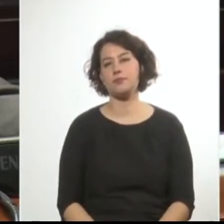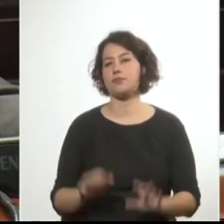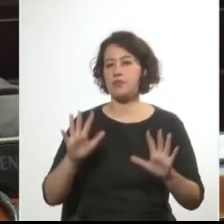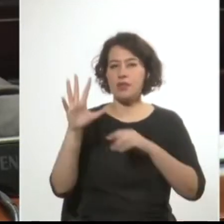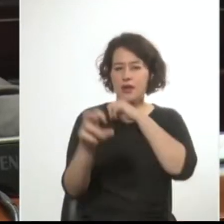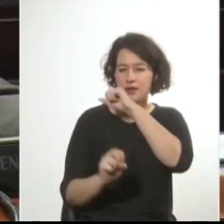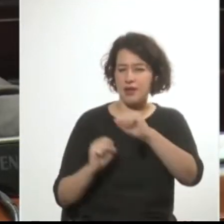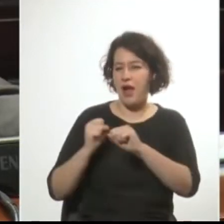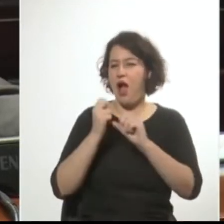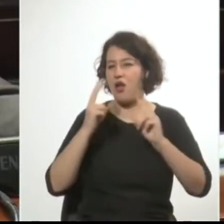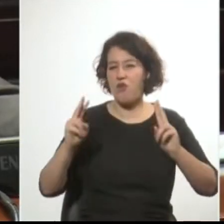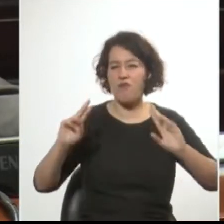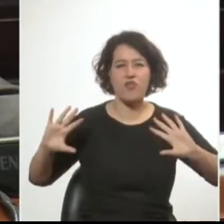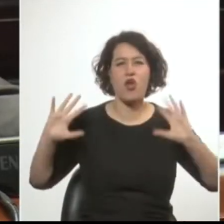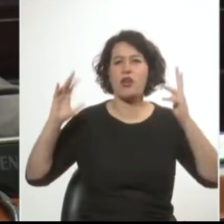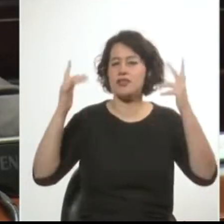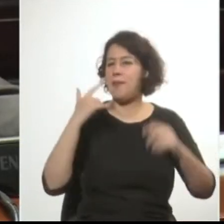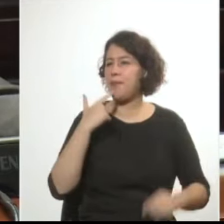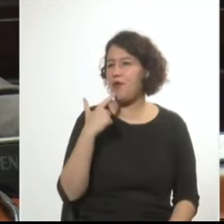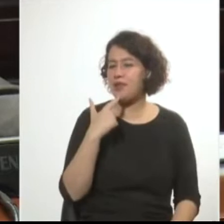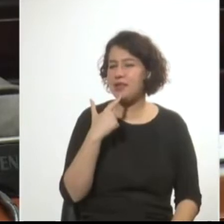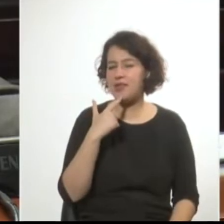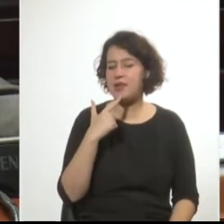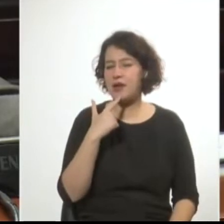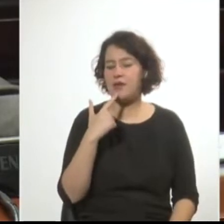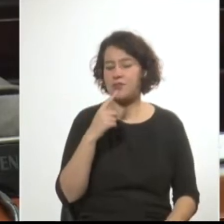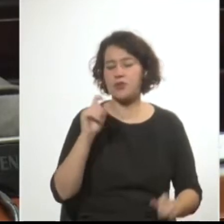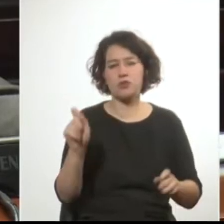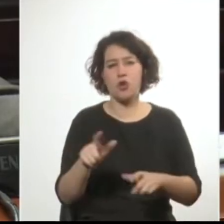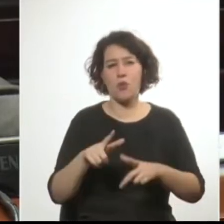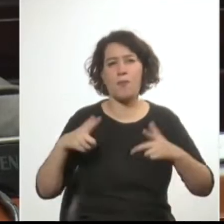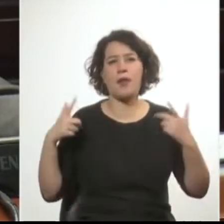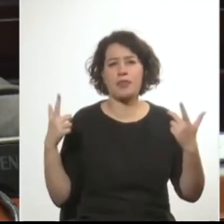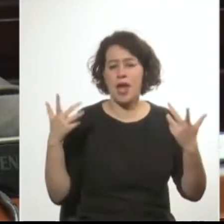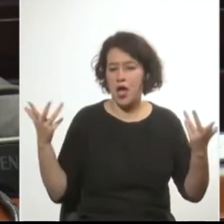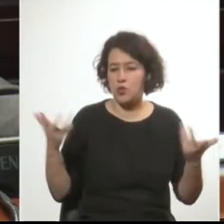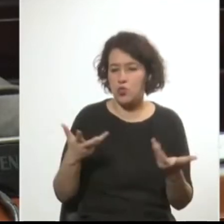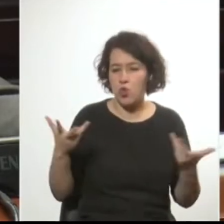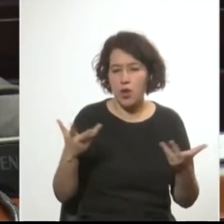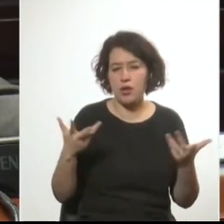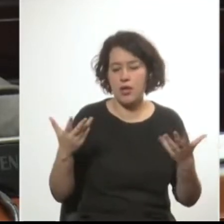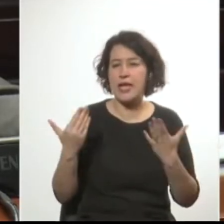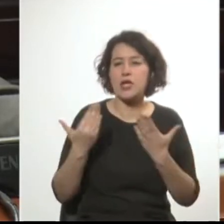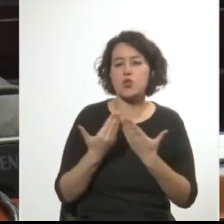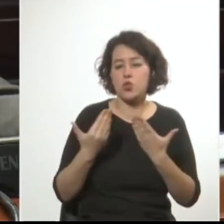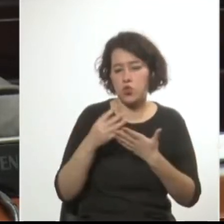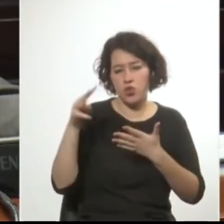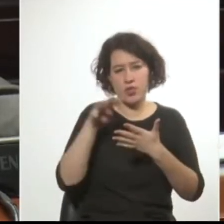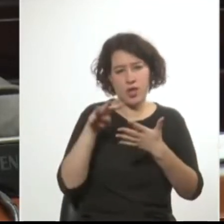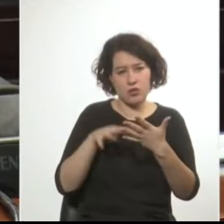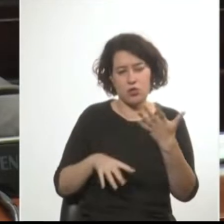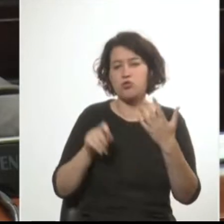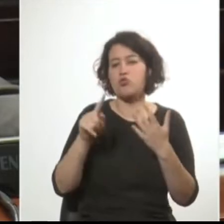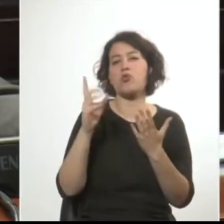violencia política es devastador y sorprende que los actuales textos de estudio en su